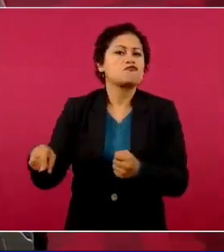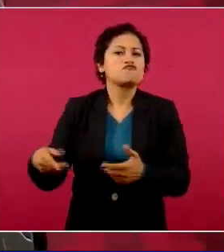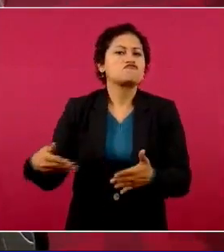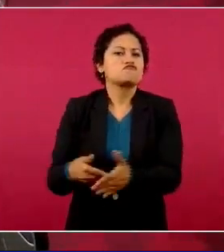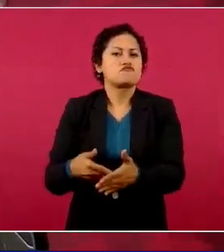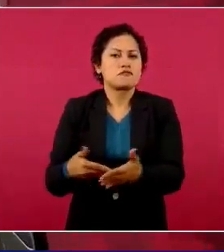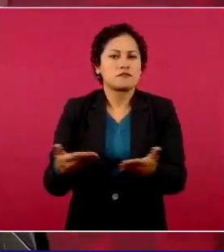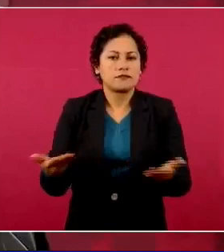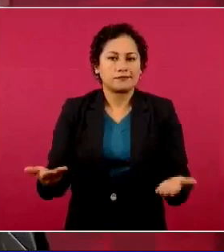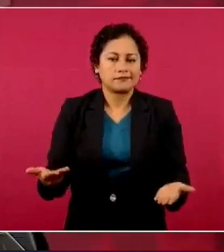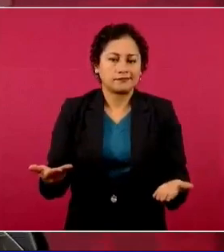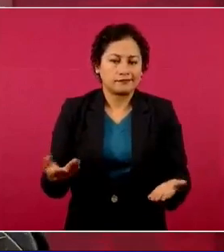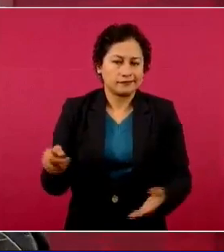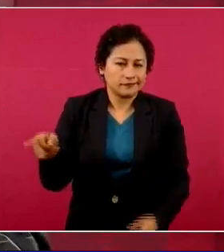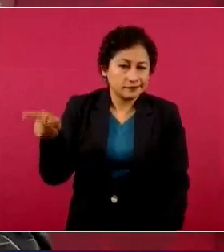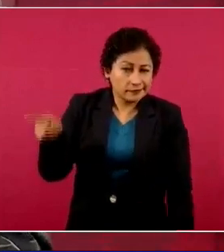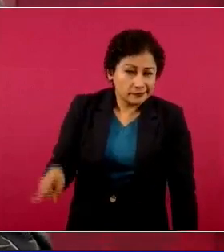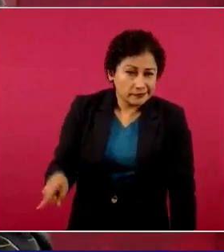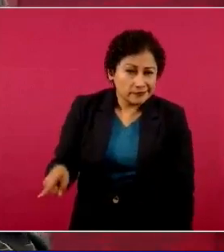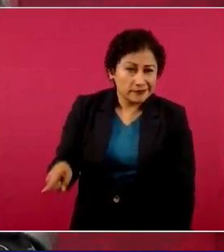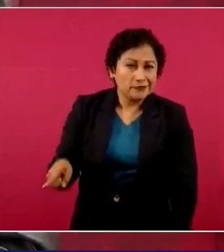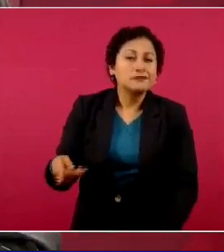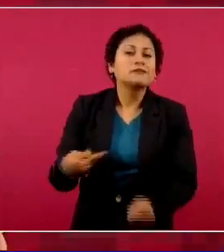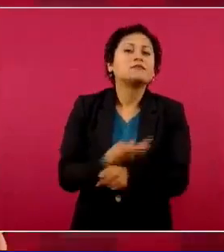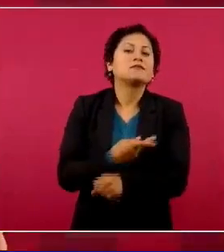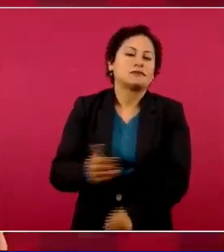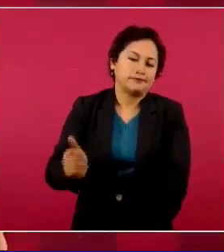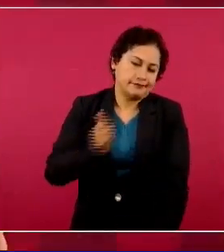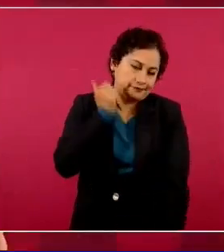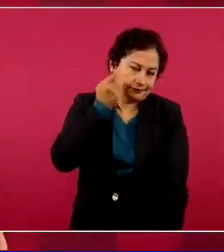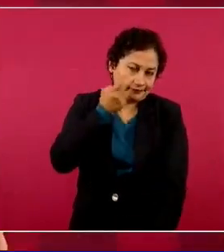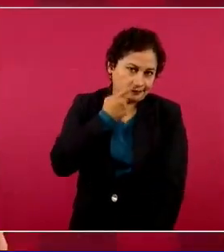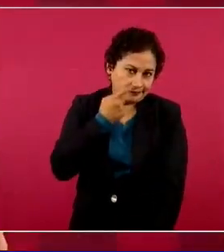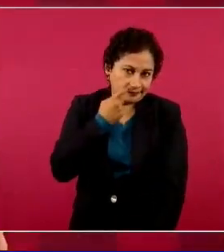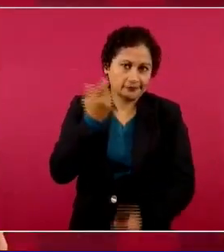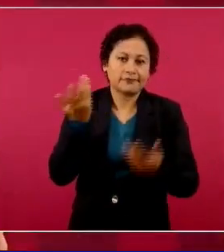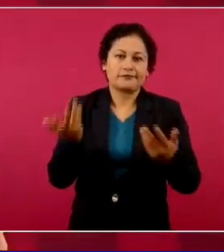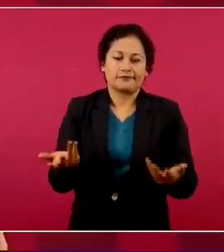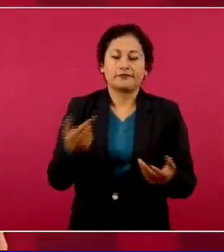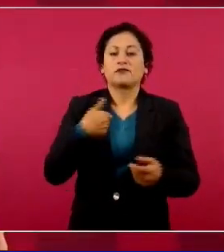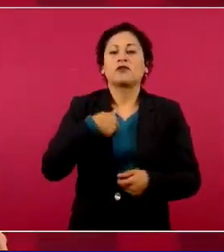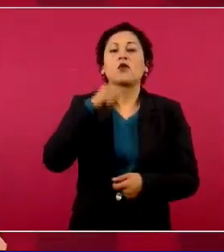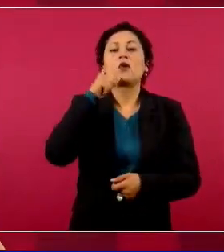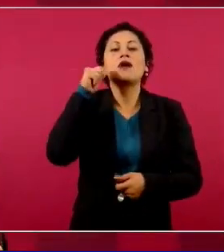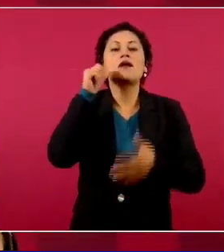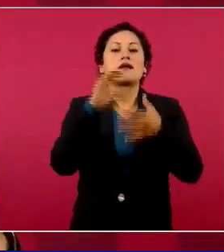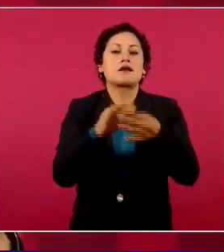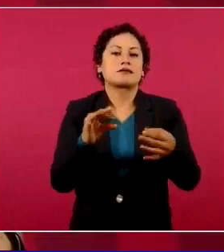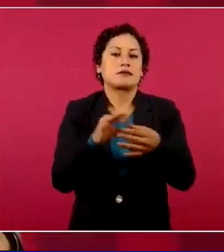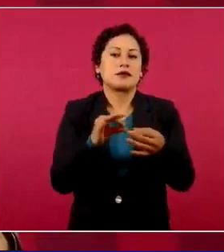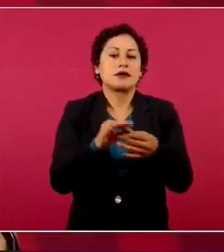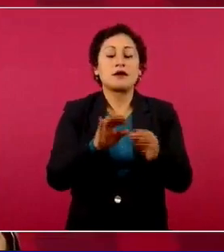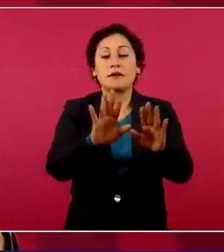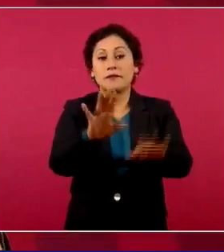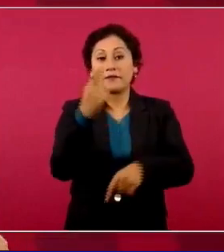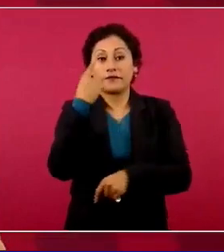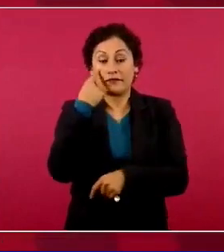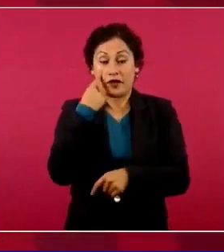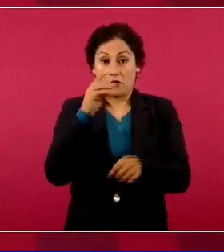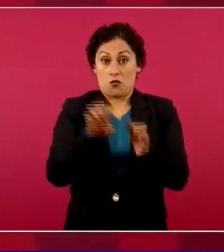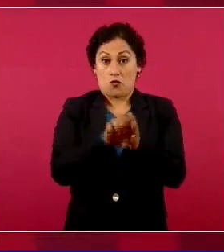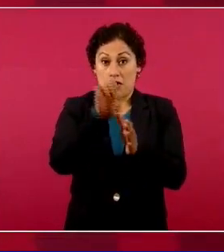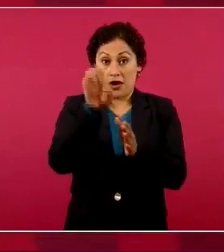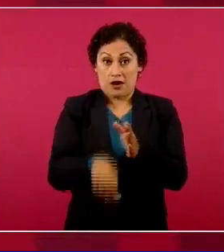Abusando. Ayer hablaba yo de que ningún servidor público puede pagar más